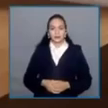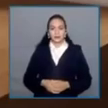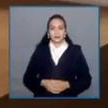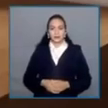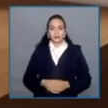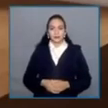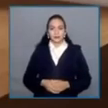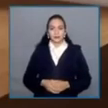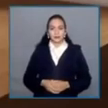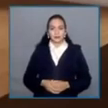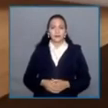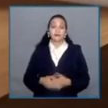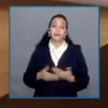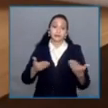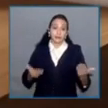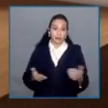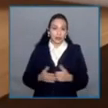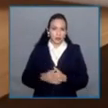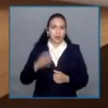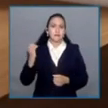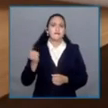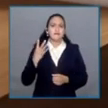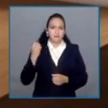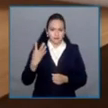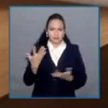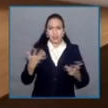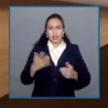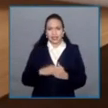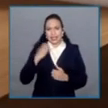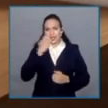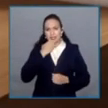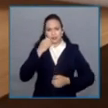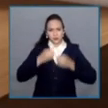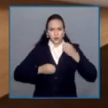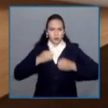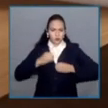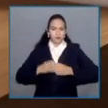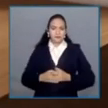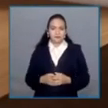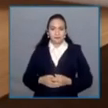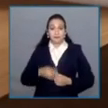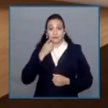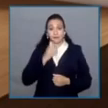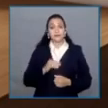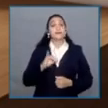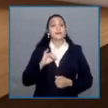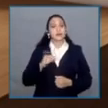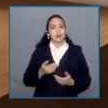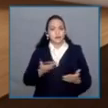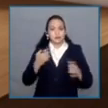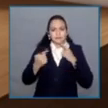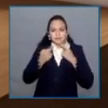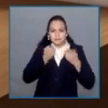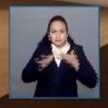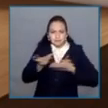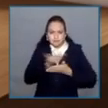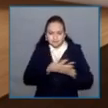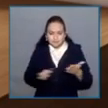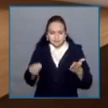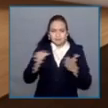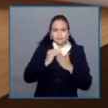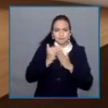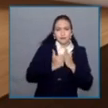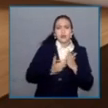Y precisamente durante un foro organizado por la Escuela Judicial, se abordaron los aspectos que deberá tomar en cuenta el Comité de